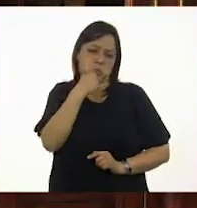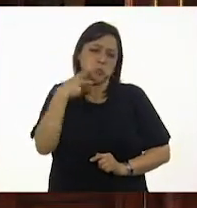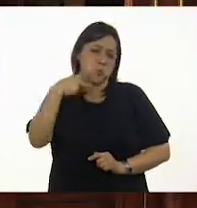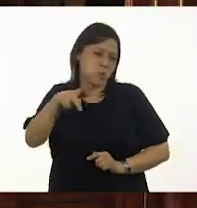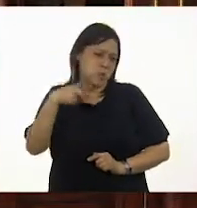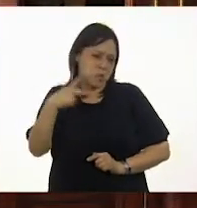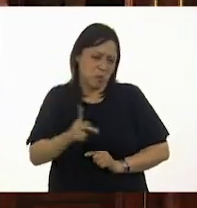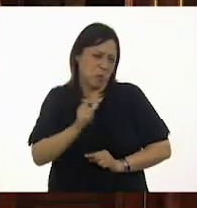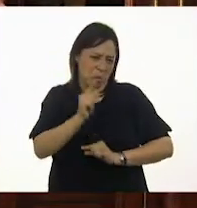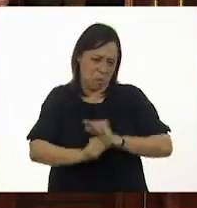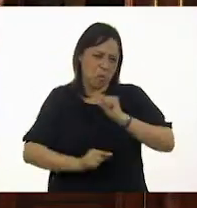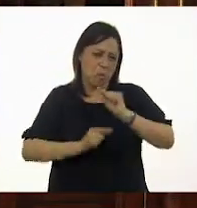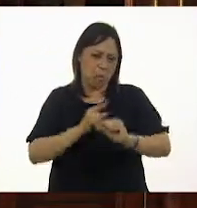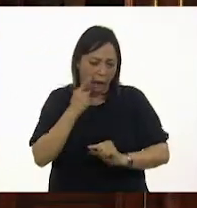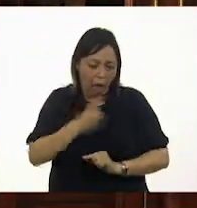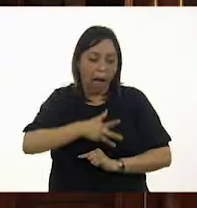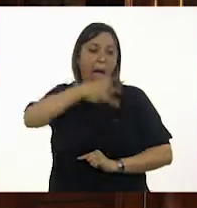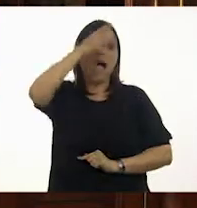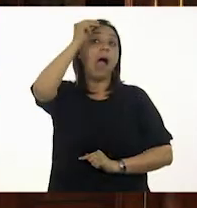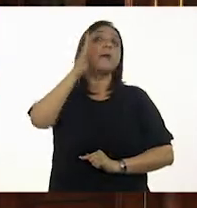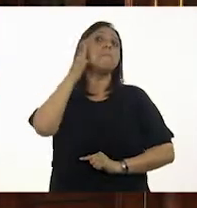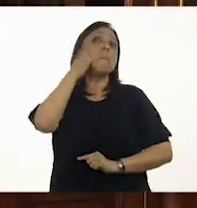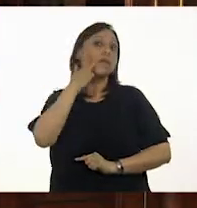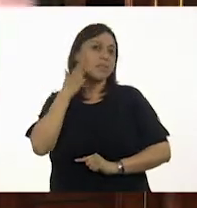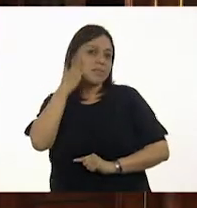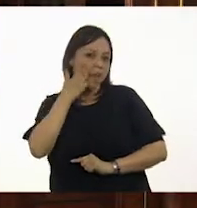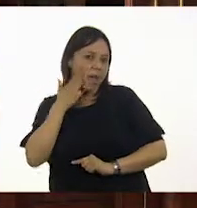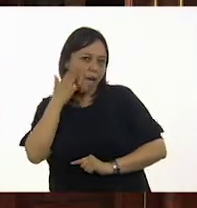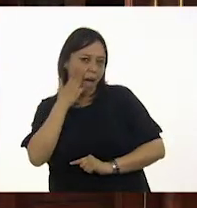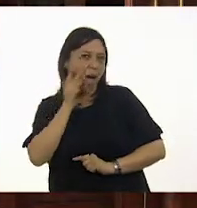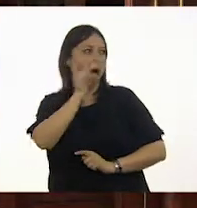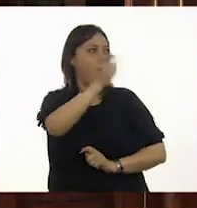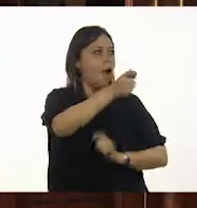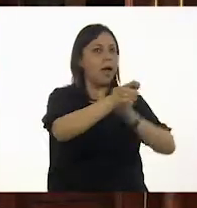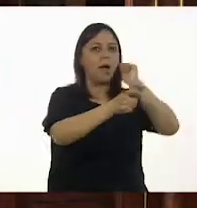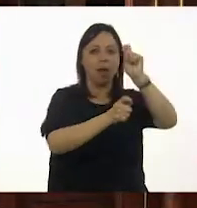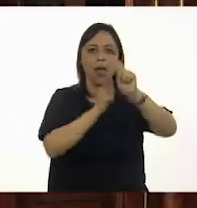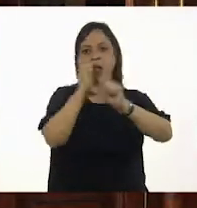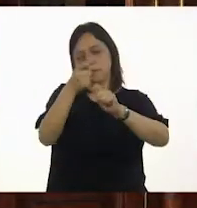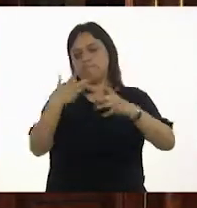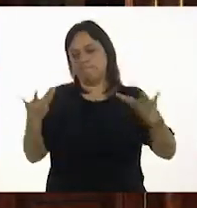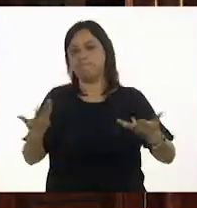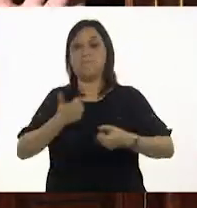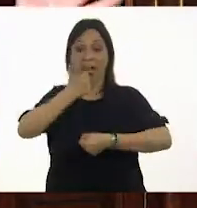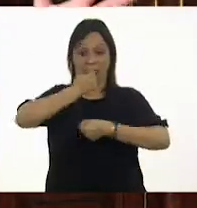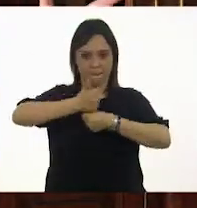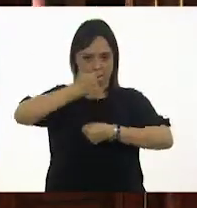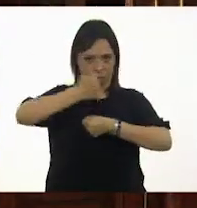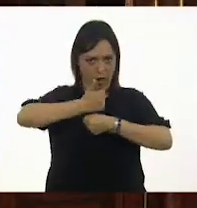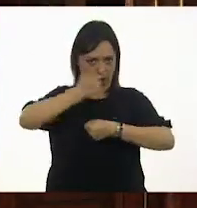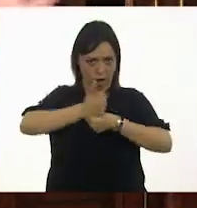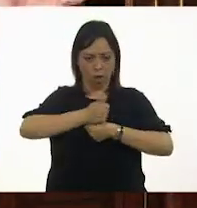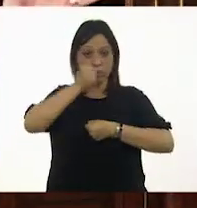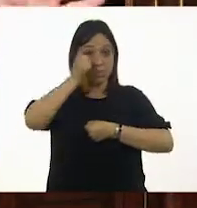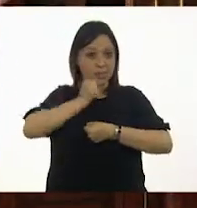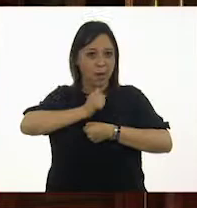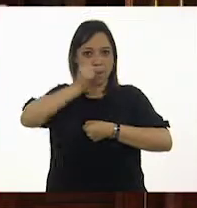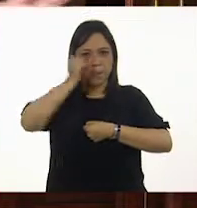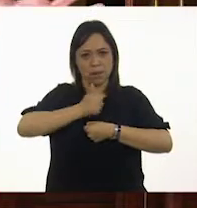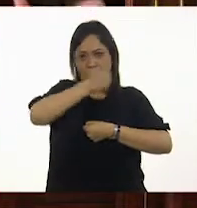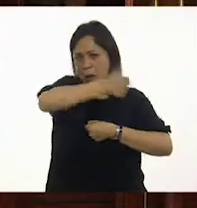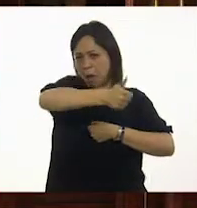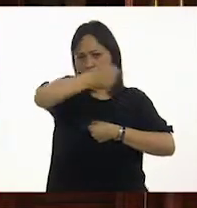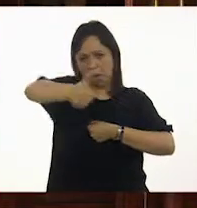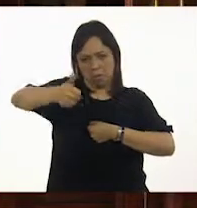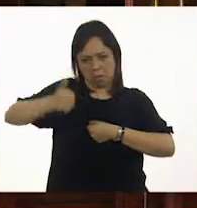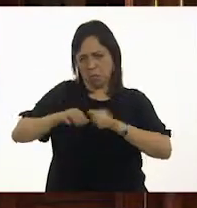aprenderán qué es una manzana o qué es un libro. Bueno, cada abuela, evidentemente, desarrollará sus técnicas de